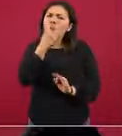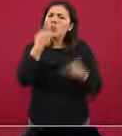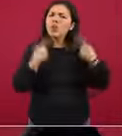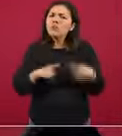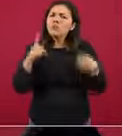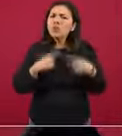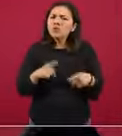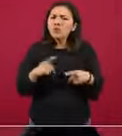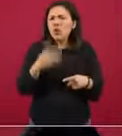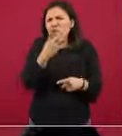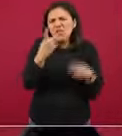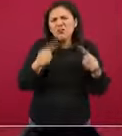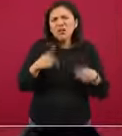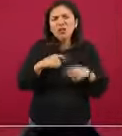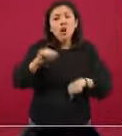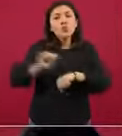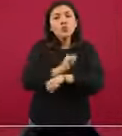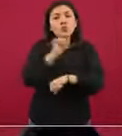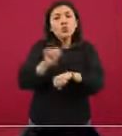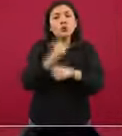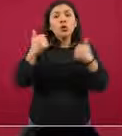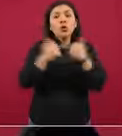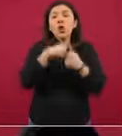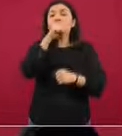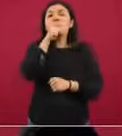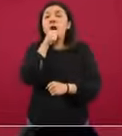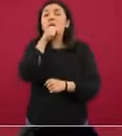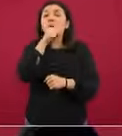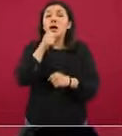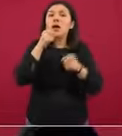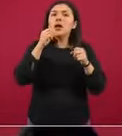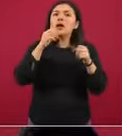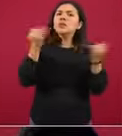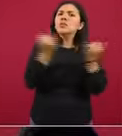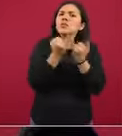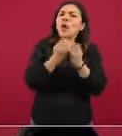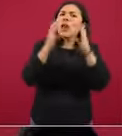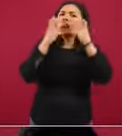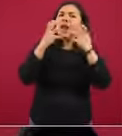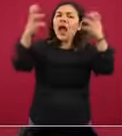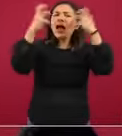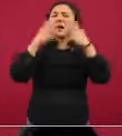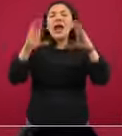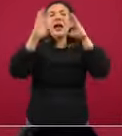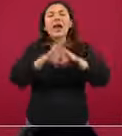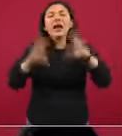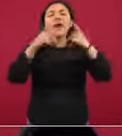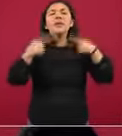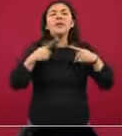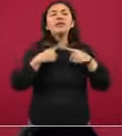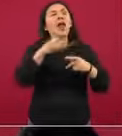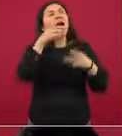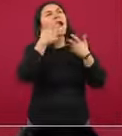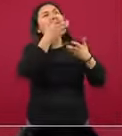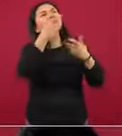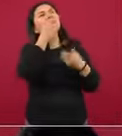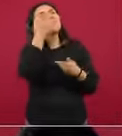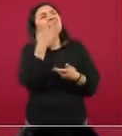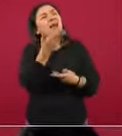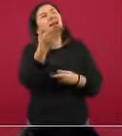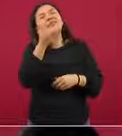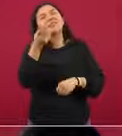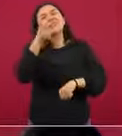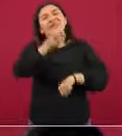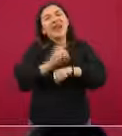persona, cuatro personas en un coche, con unas bocinas, cantándole las mañanitas a una persona que estaba asomada en la ventana. Dije, mira,